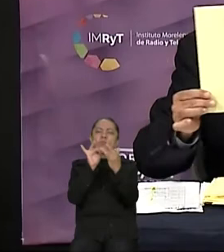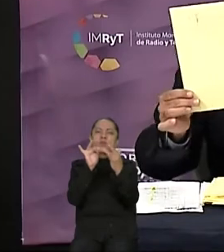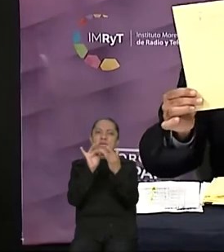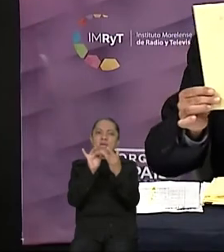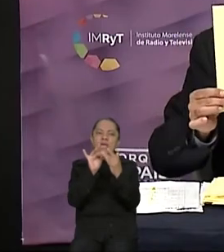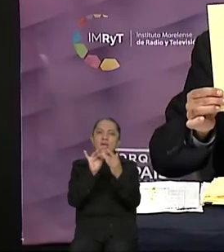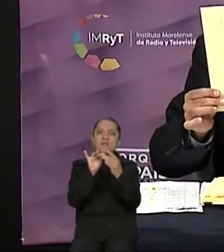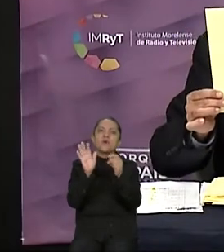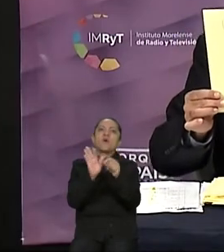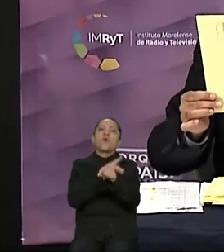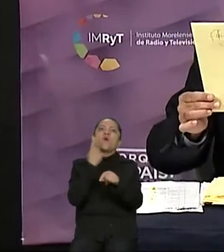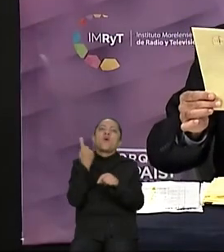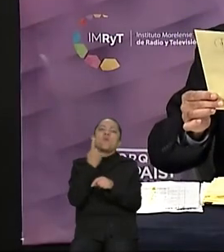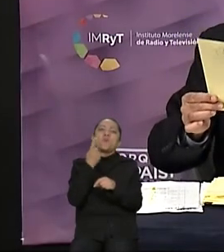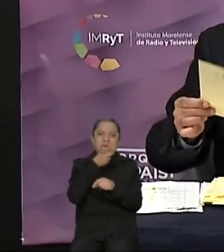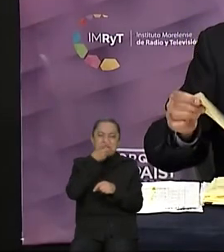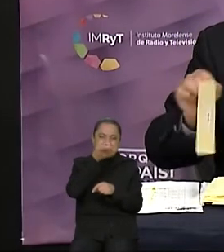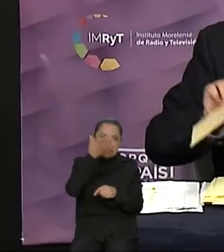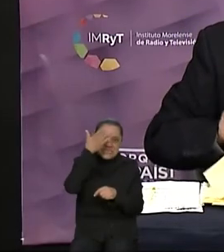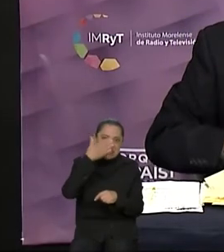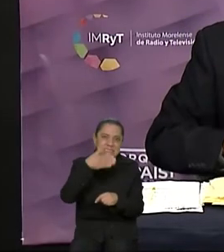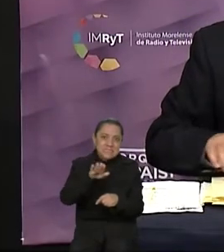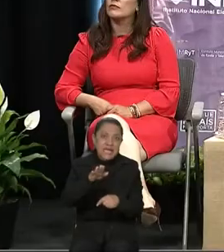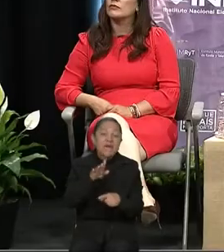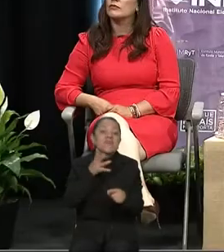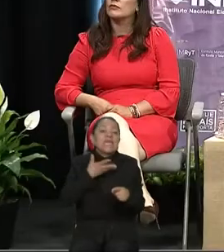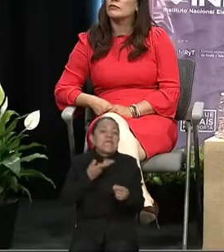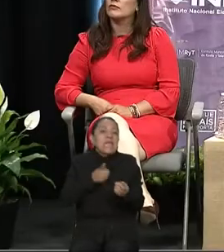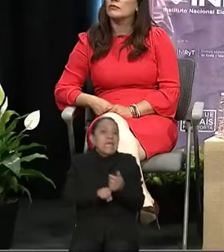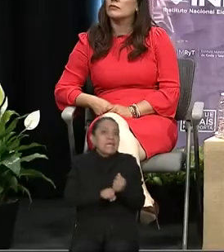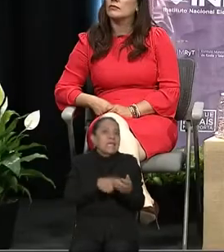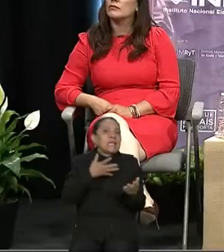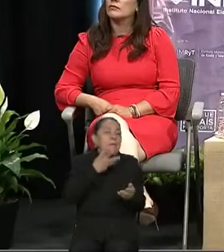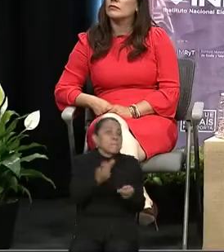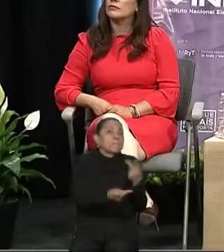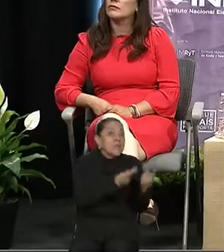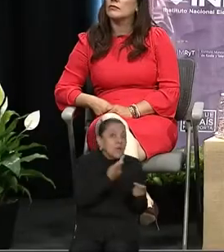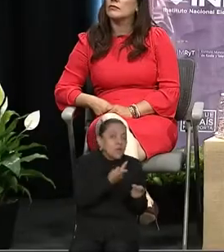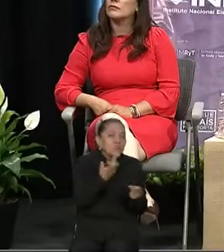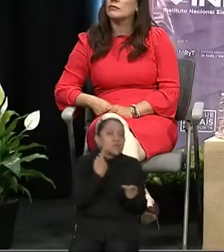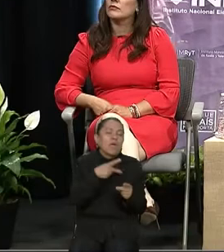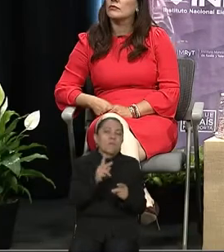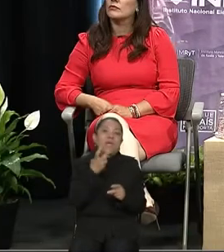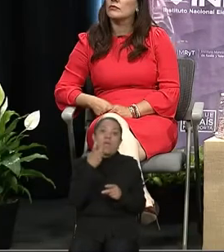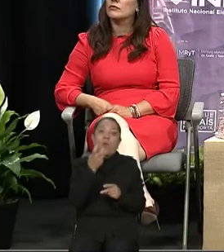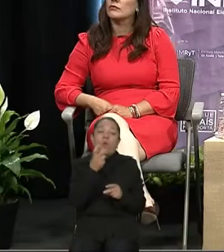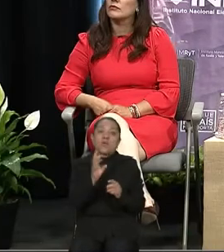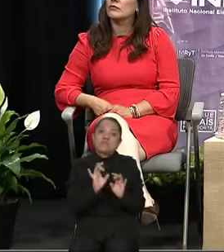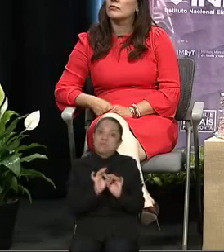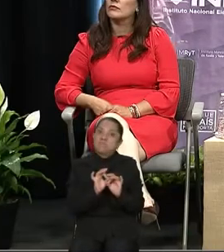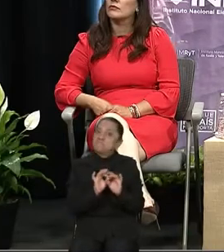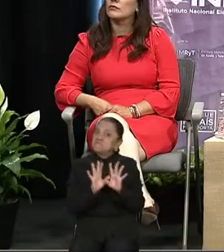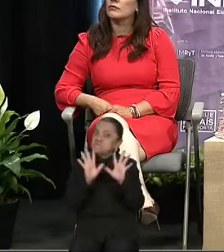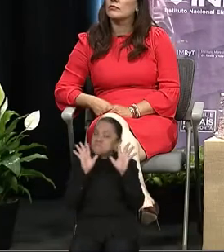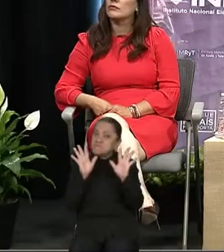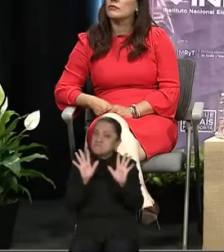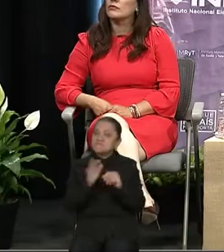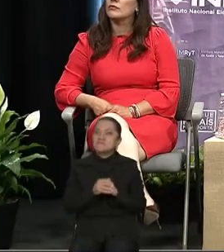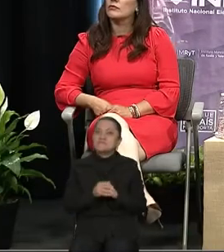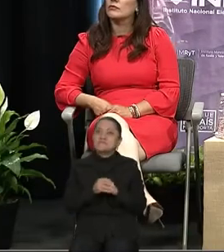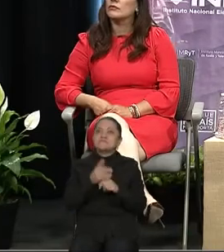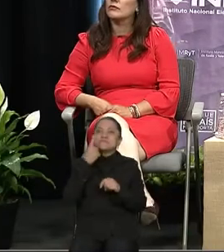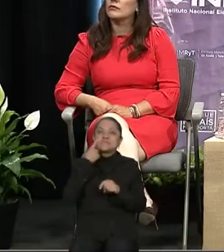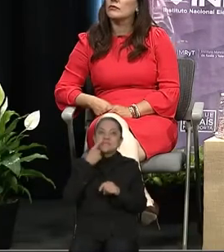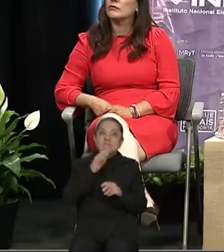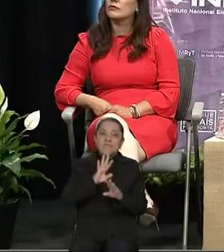correspondiente. Nadie sabe qué contiene la pregunta. Esto lo vamos a desvelar en un instante cuando, si me ayuda Liliana, abramos